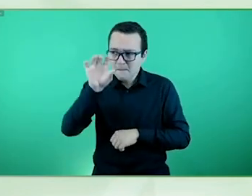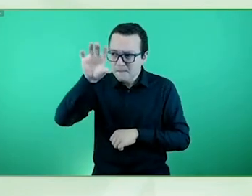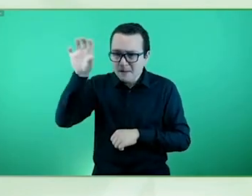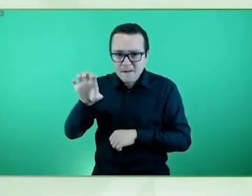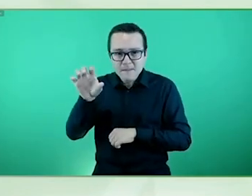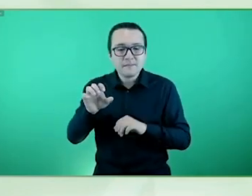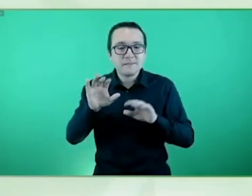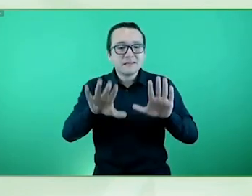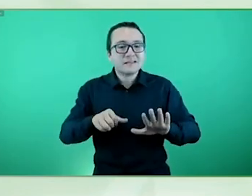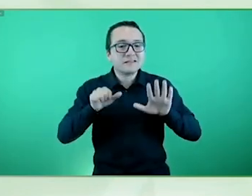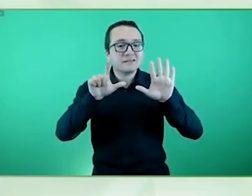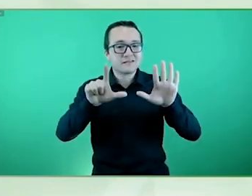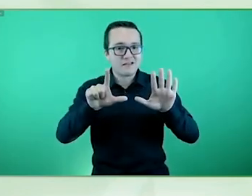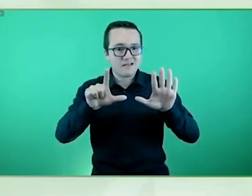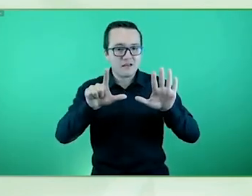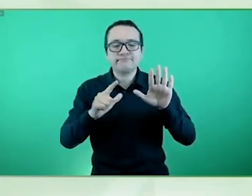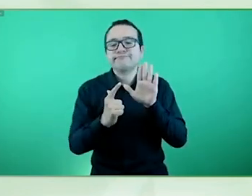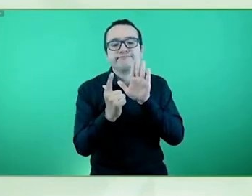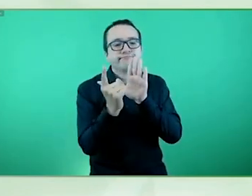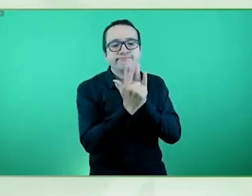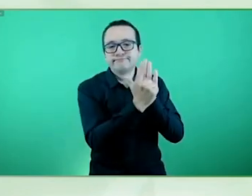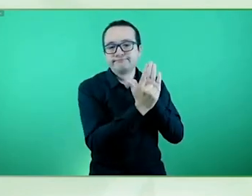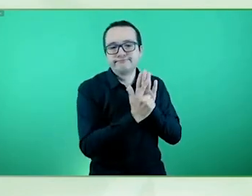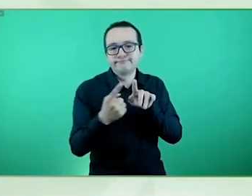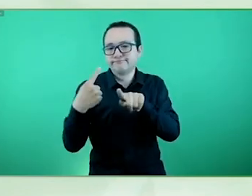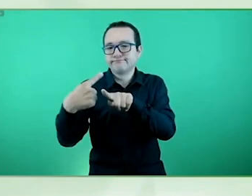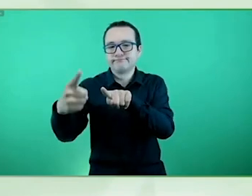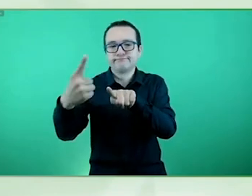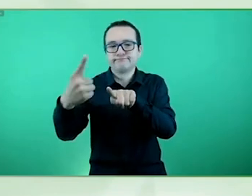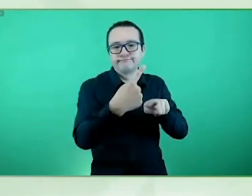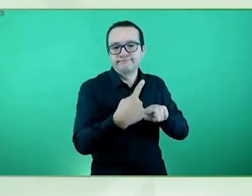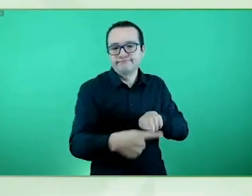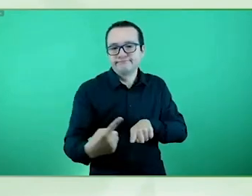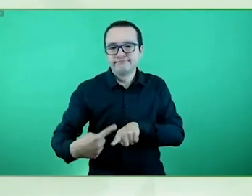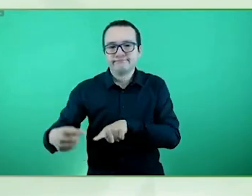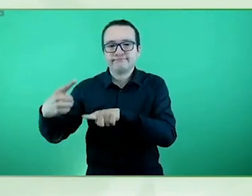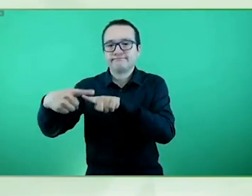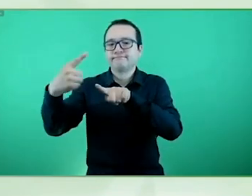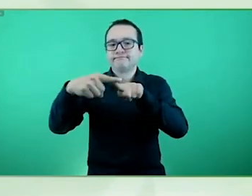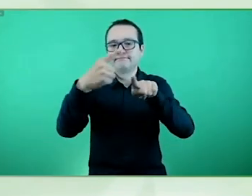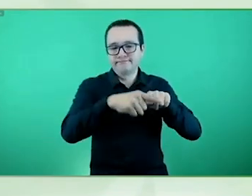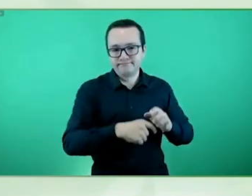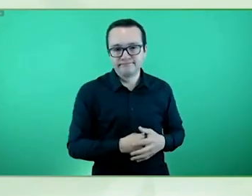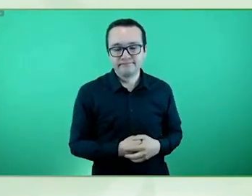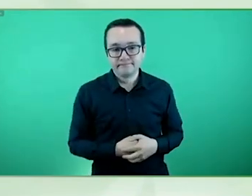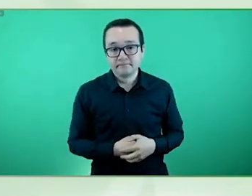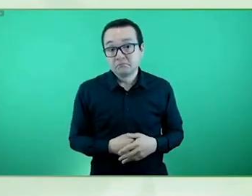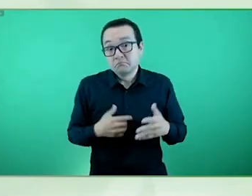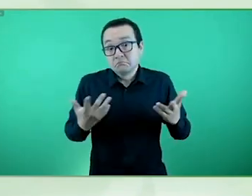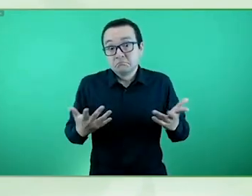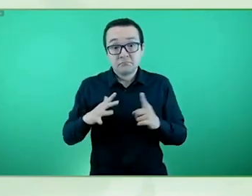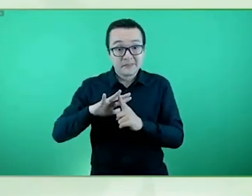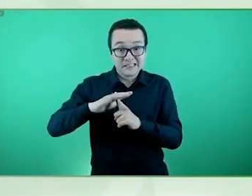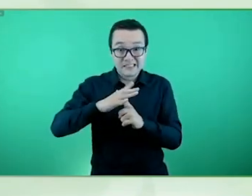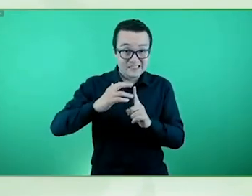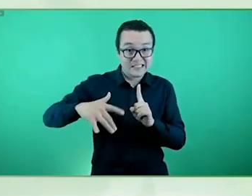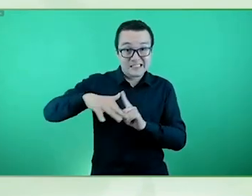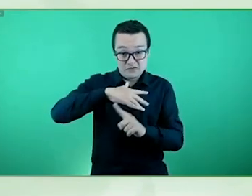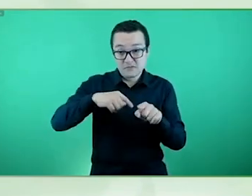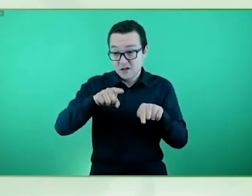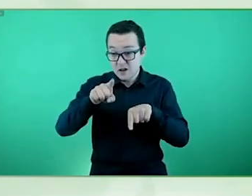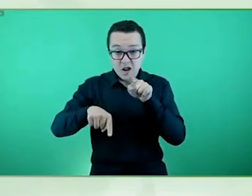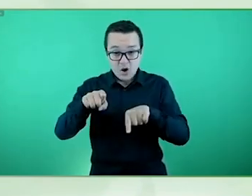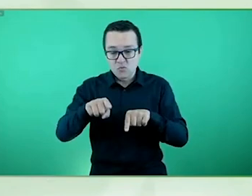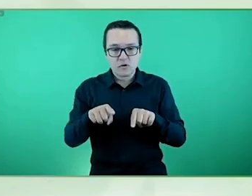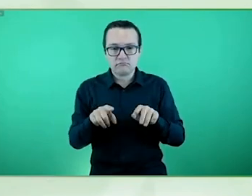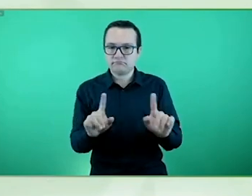difiere mucho entre sí incluso pues que en algunos casos impide de alguna manera